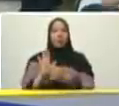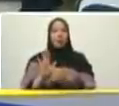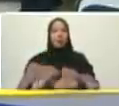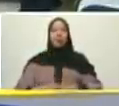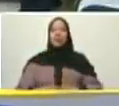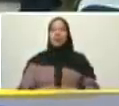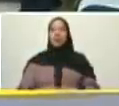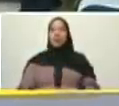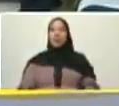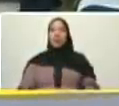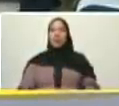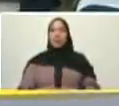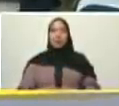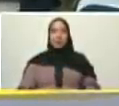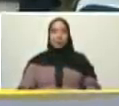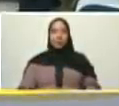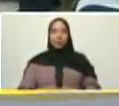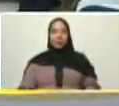Maduro es un tipo de clase